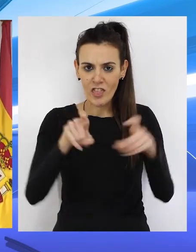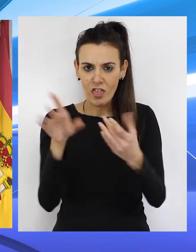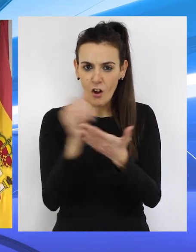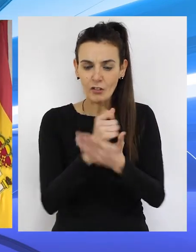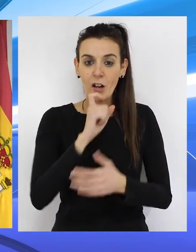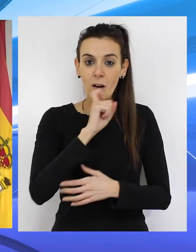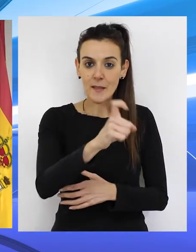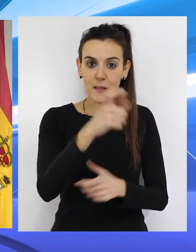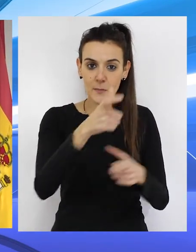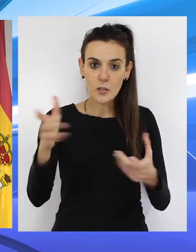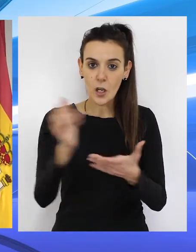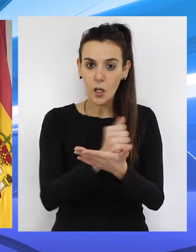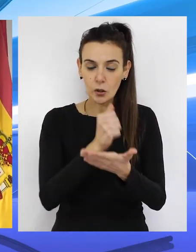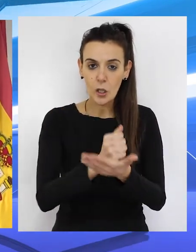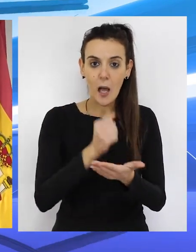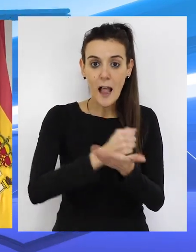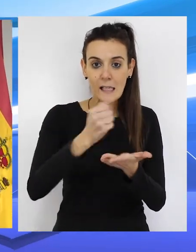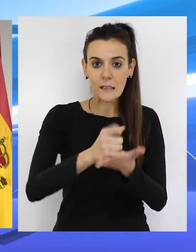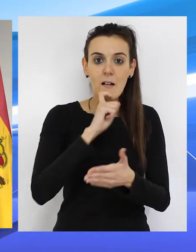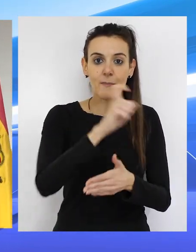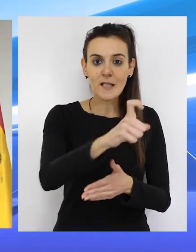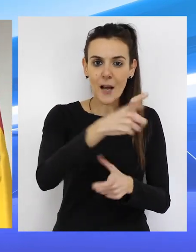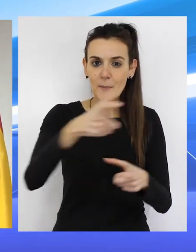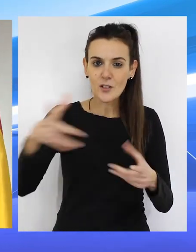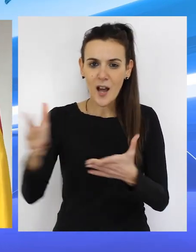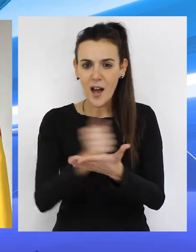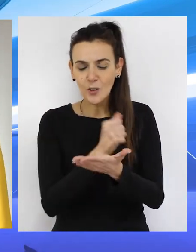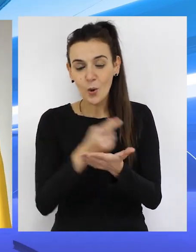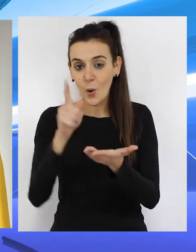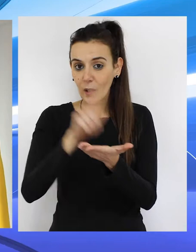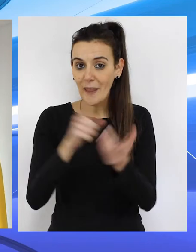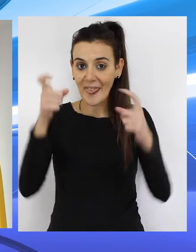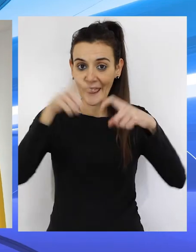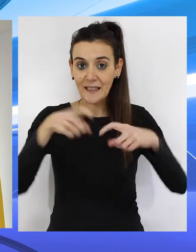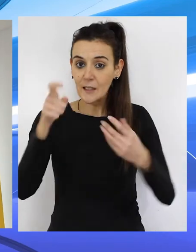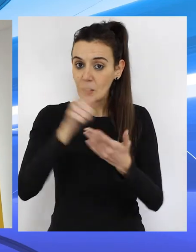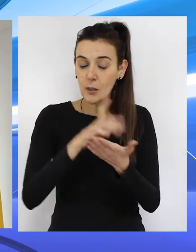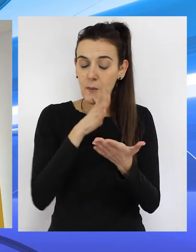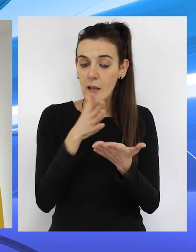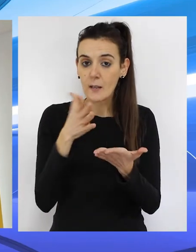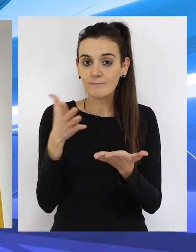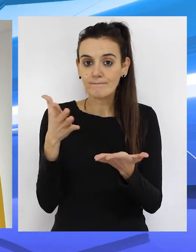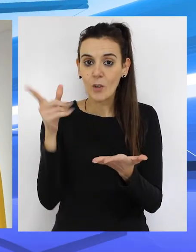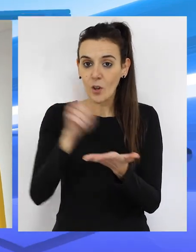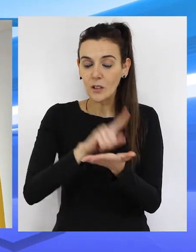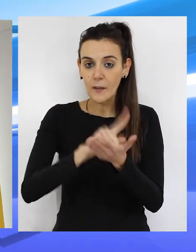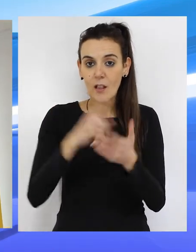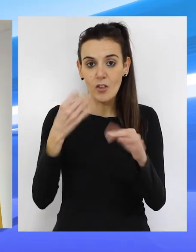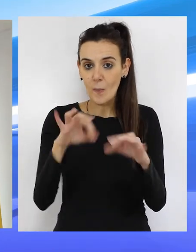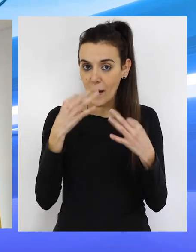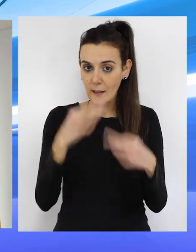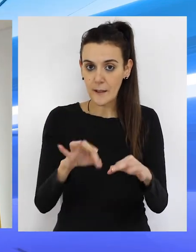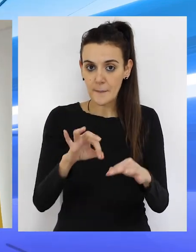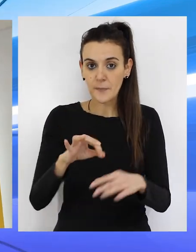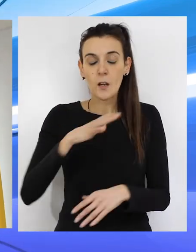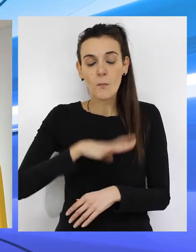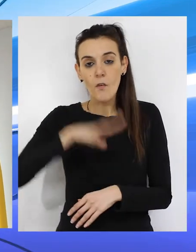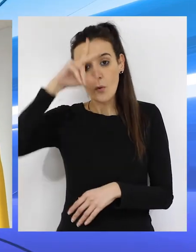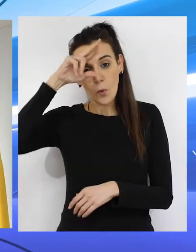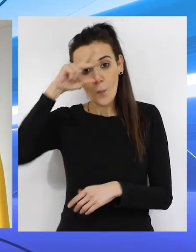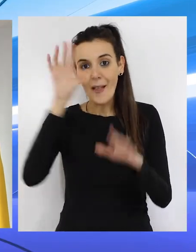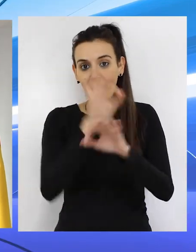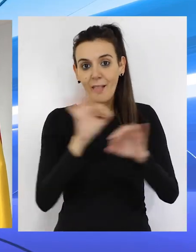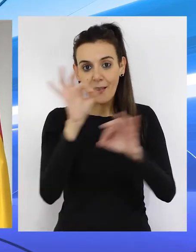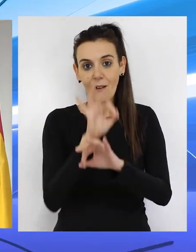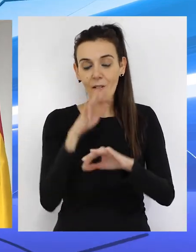nos comunicaremos desde esta casa, nos comunicaremos sin duda con ellos y volverán a tener su cita con normalidad. Así que no se preocupen,